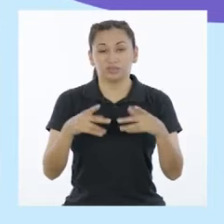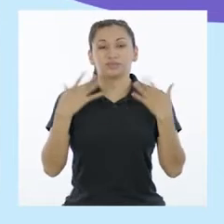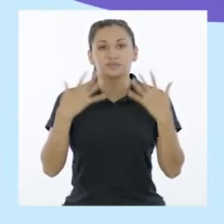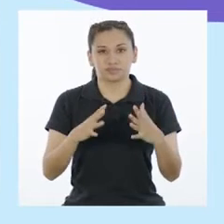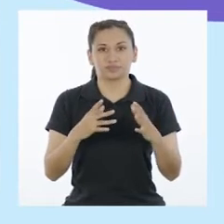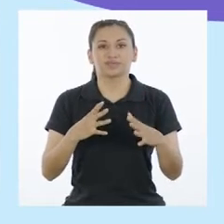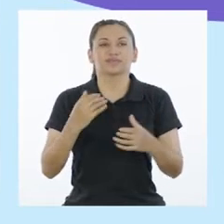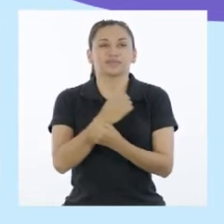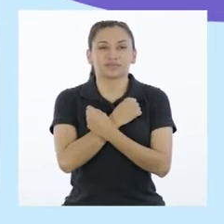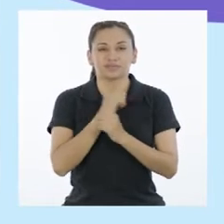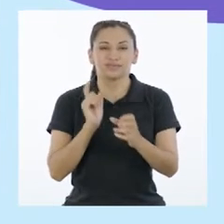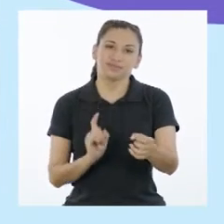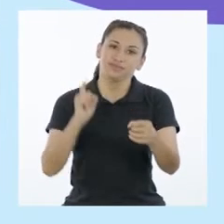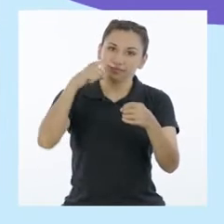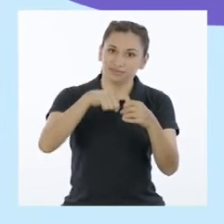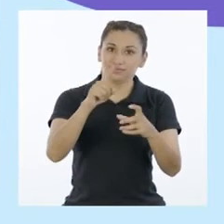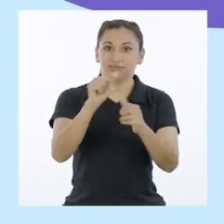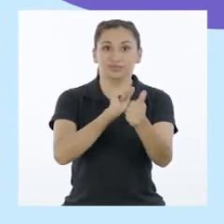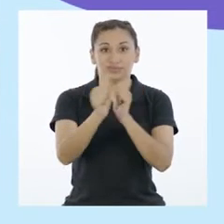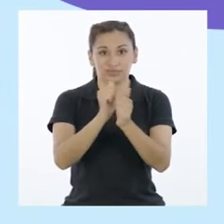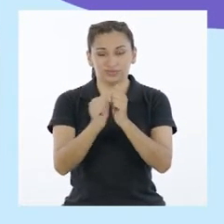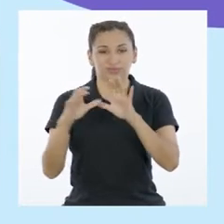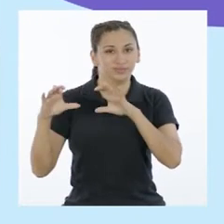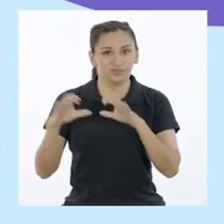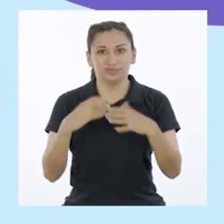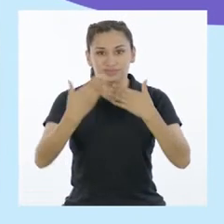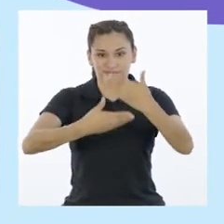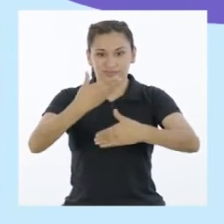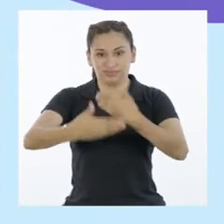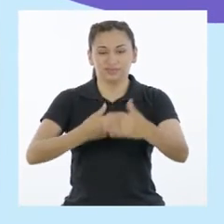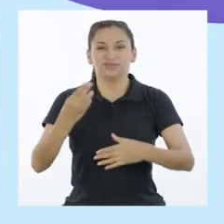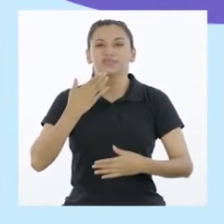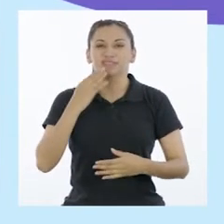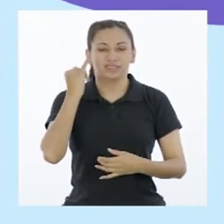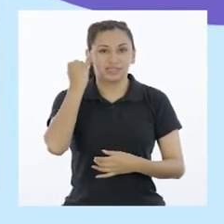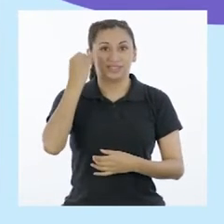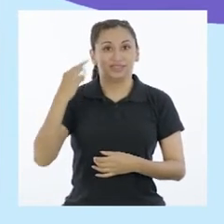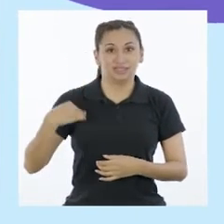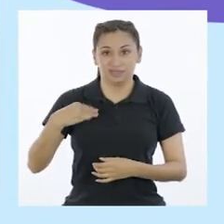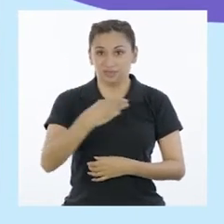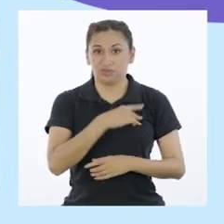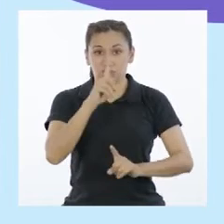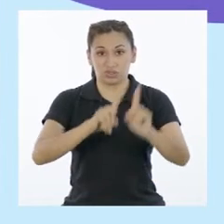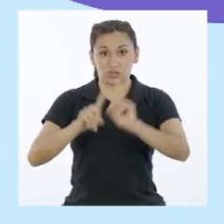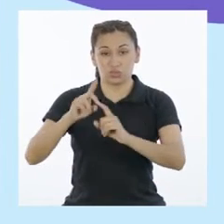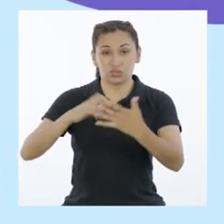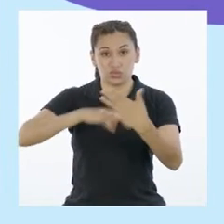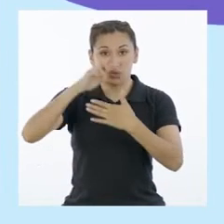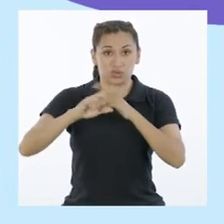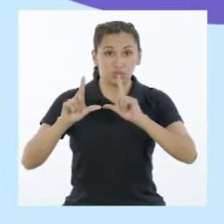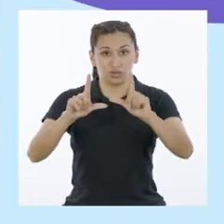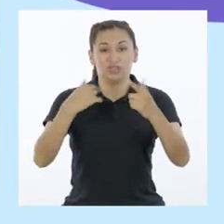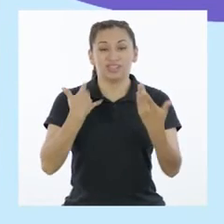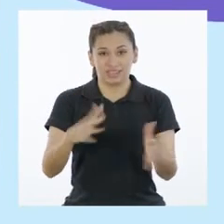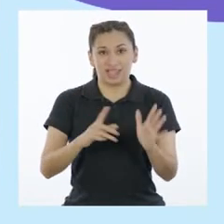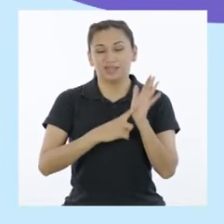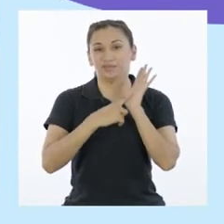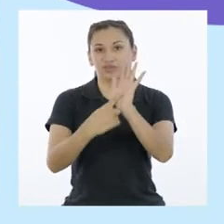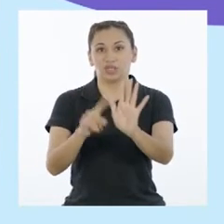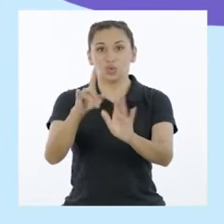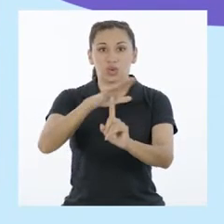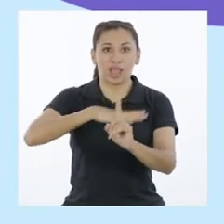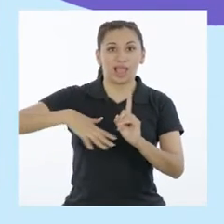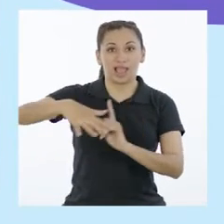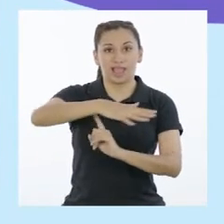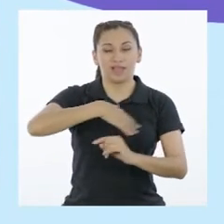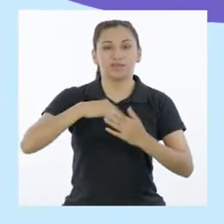Huancabelica nos encanta participar en el concurso Ideas en Acción que promueve el MINEDO. Algunos de los proyectos que hemos presentado son